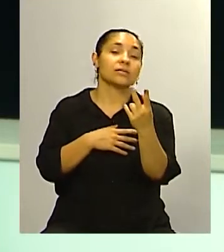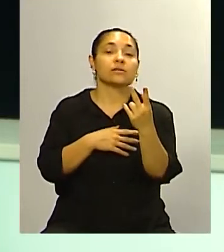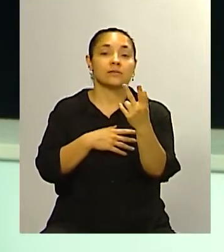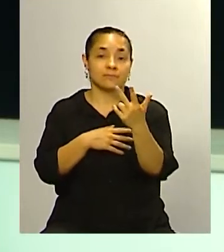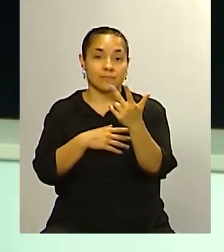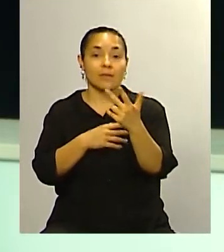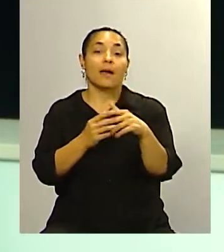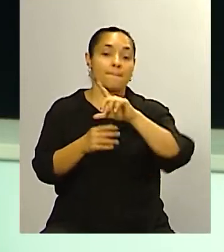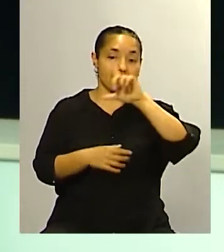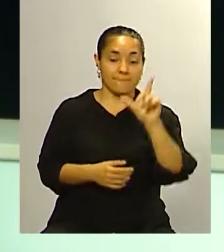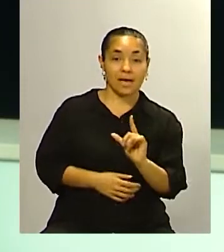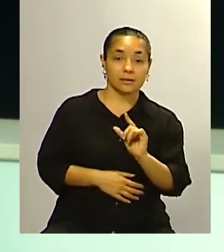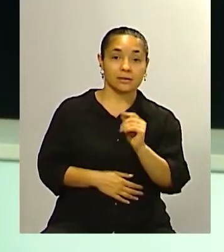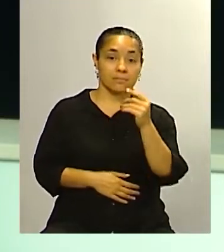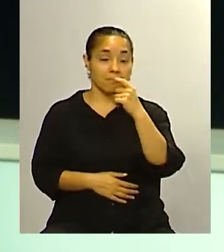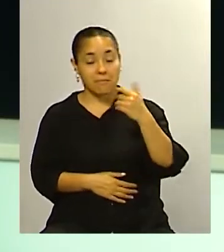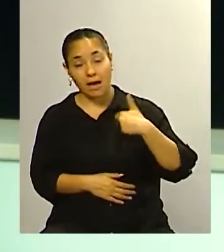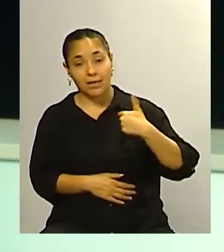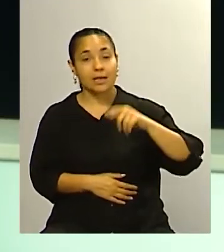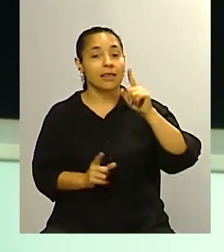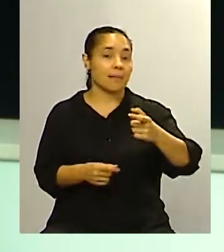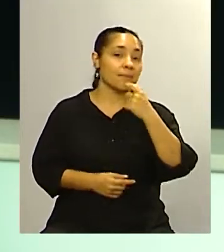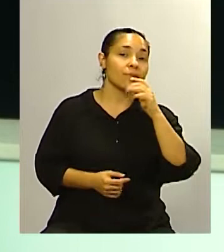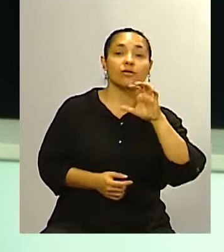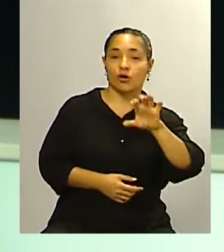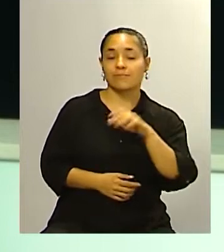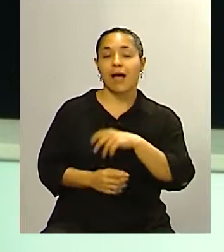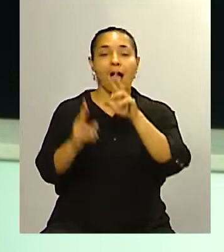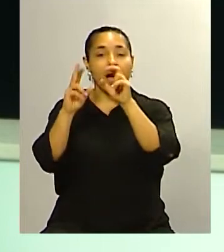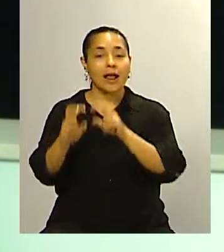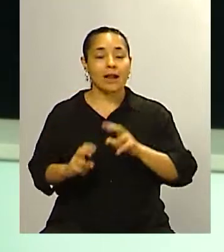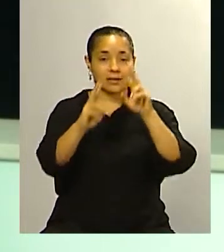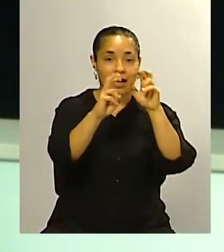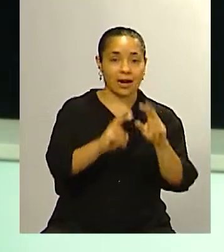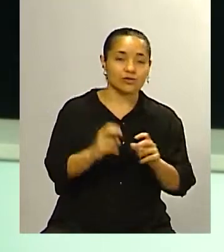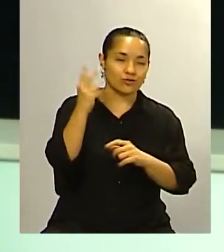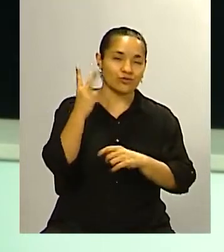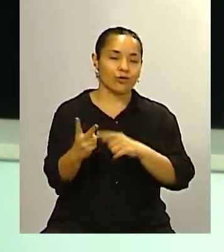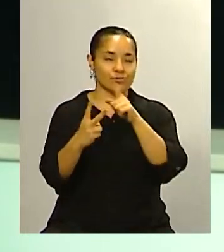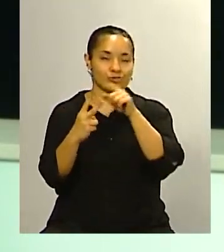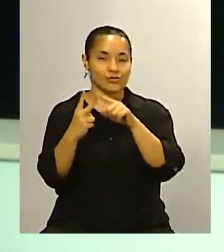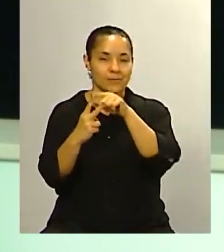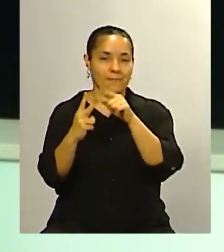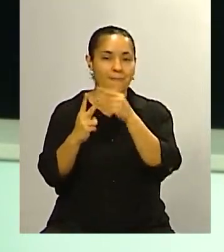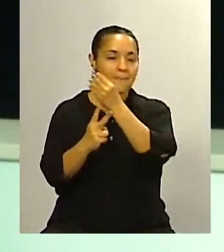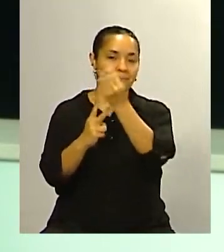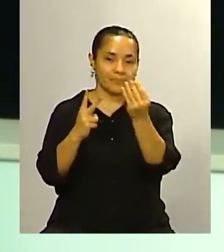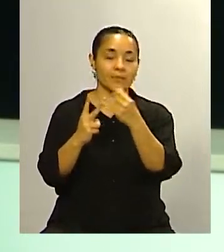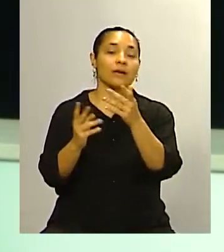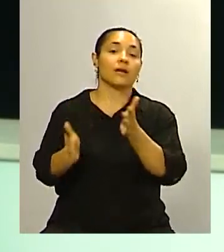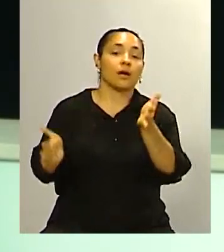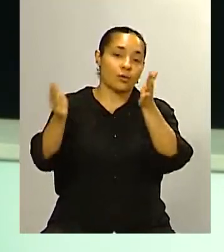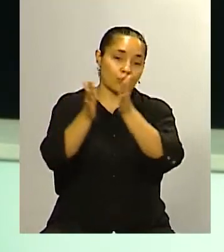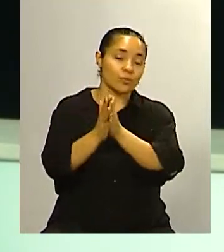como en Mendoza vamos a hacer el análisis con dos figuras las vamos a tener un ratito nada más hablando con nosotros